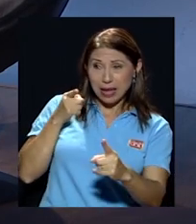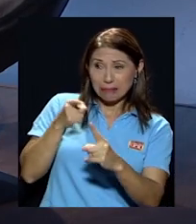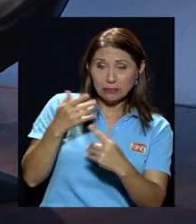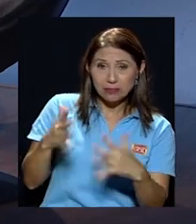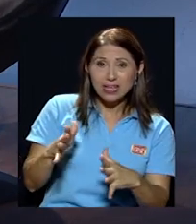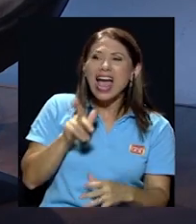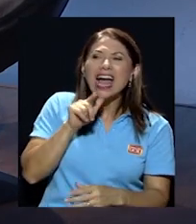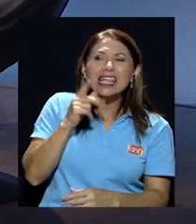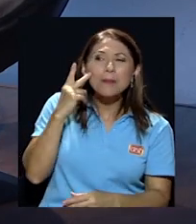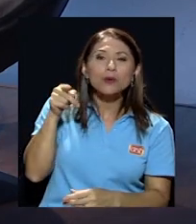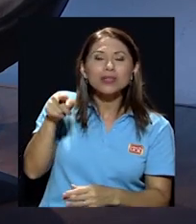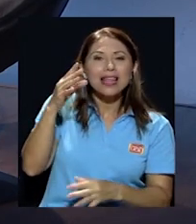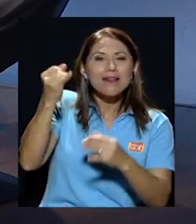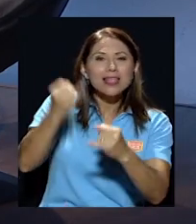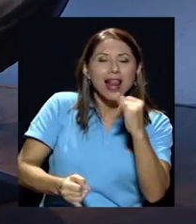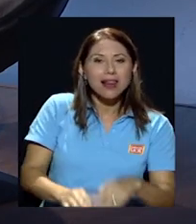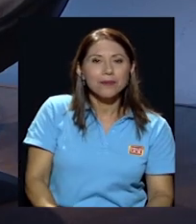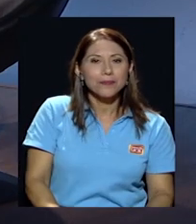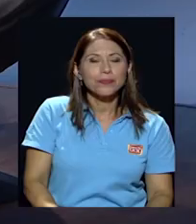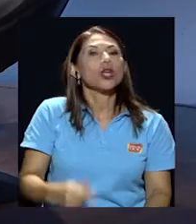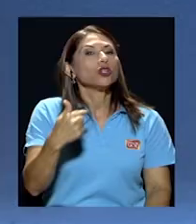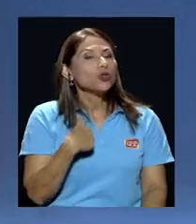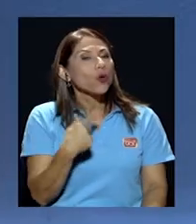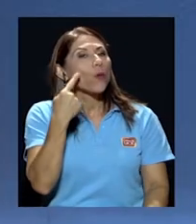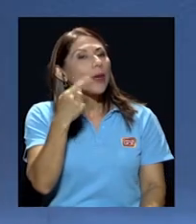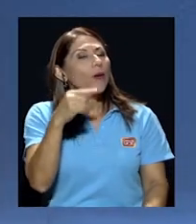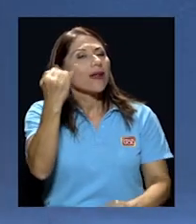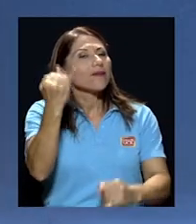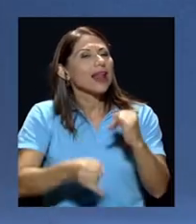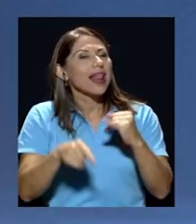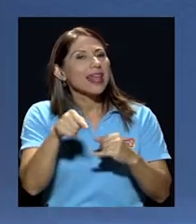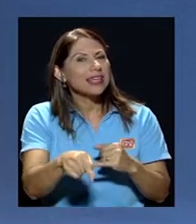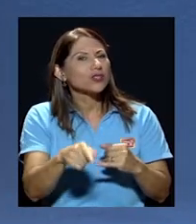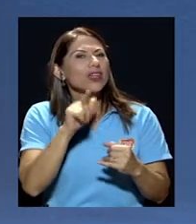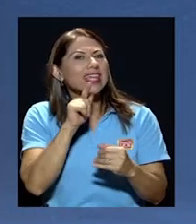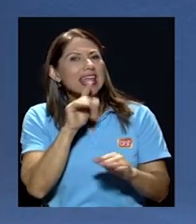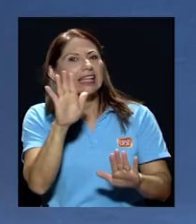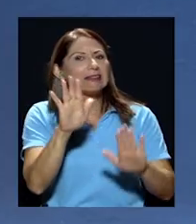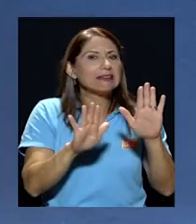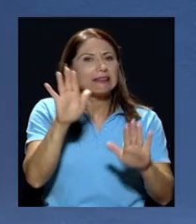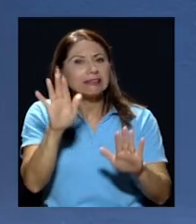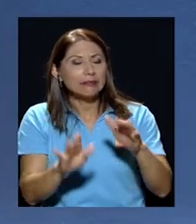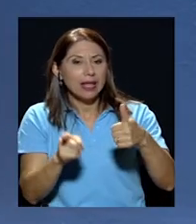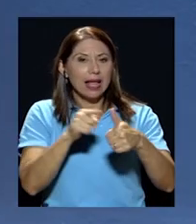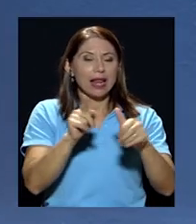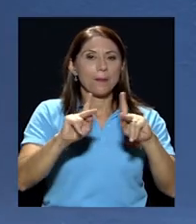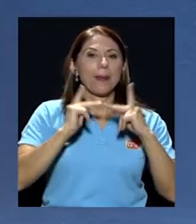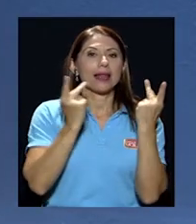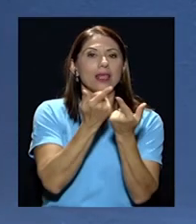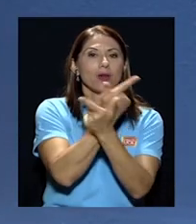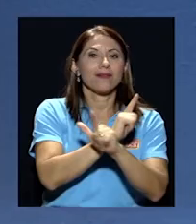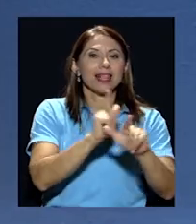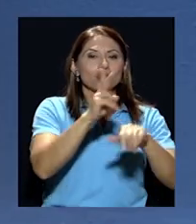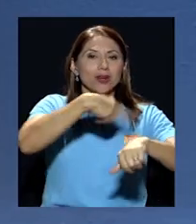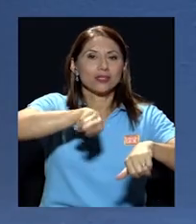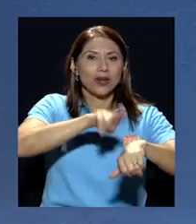¿ah? ¿y a quién ven la final? yo en esta final veo sinceramente que va a ser entre el Partido de Liberación Nacional y la Unidad